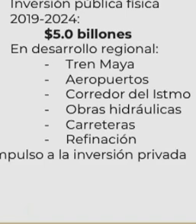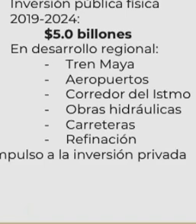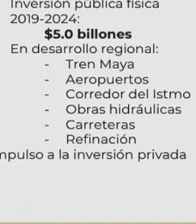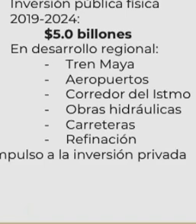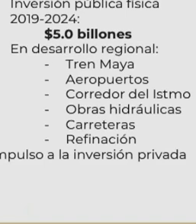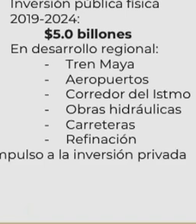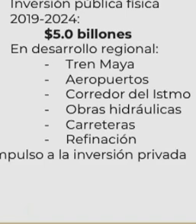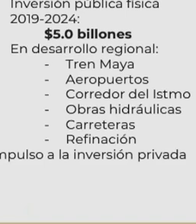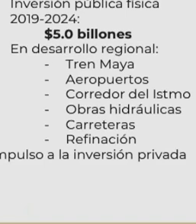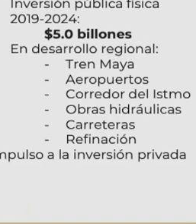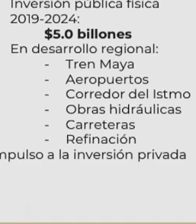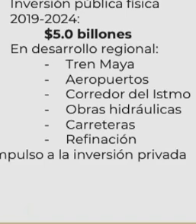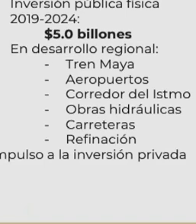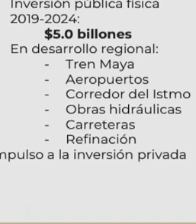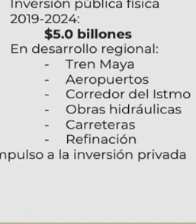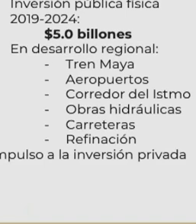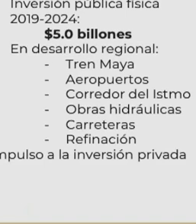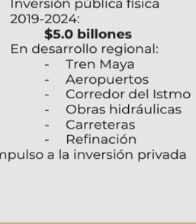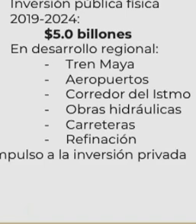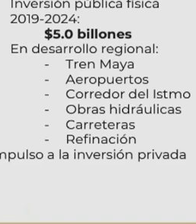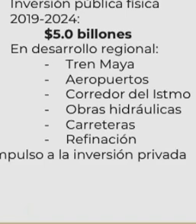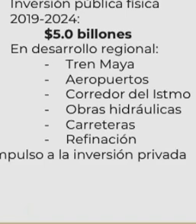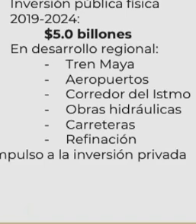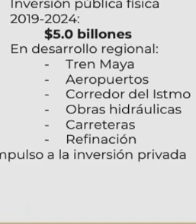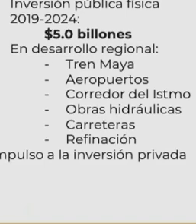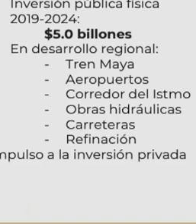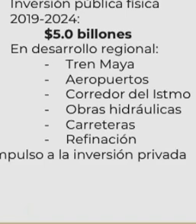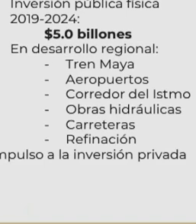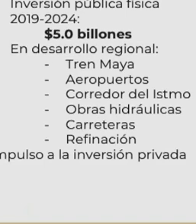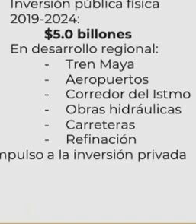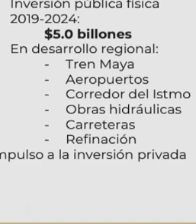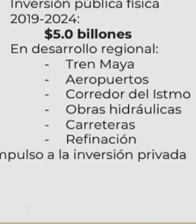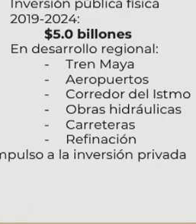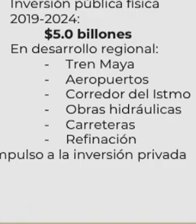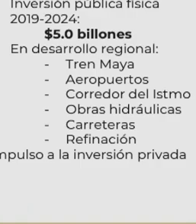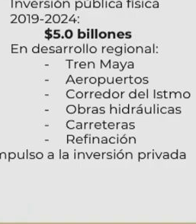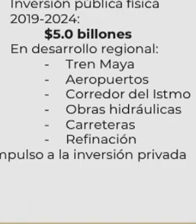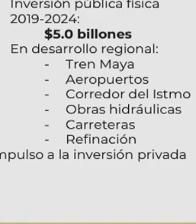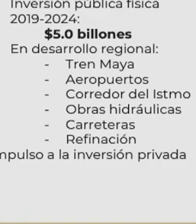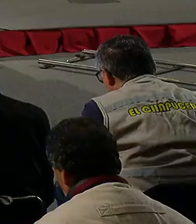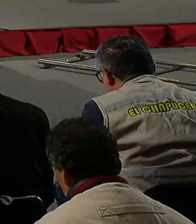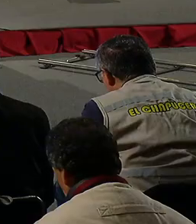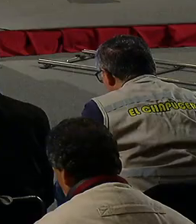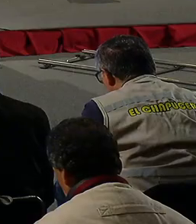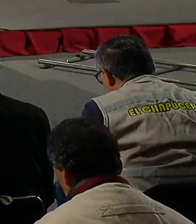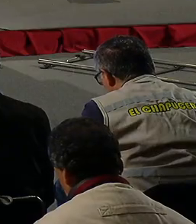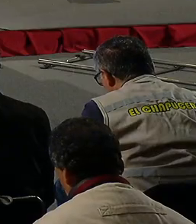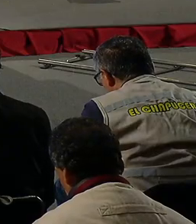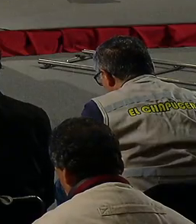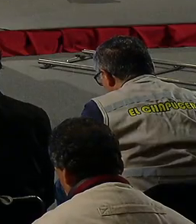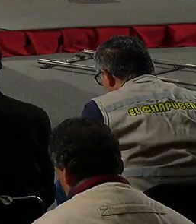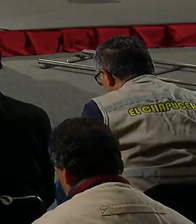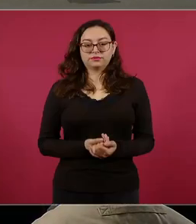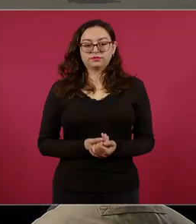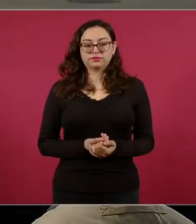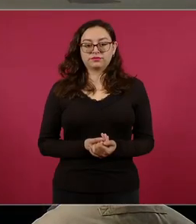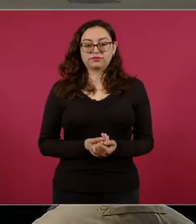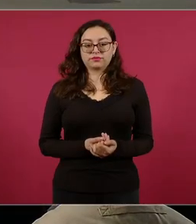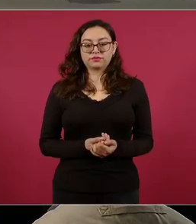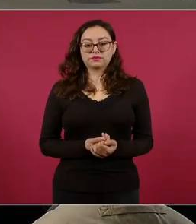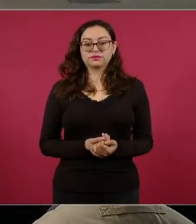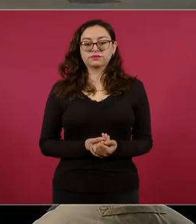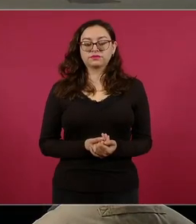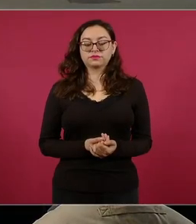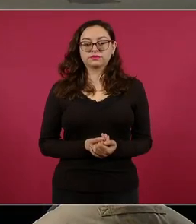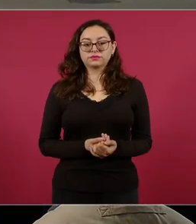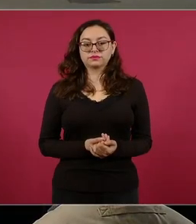conjunto de medidas representa un pilar y este es uno de los cuatro pilares en un conjunto